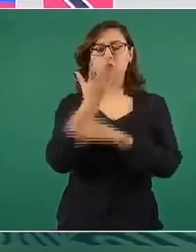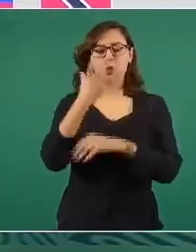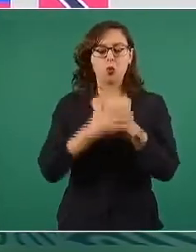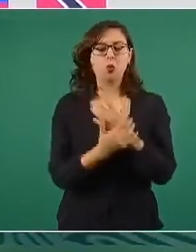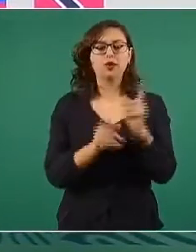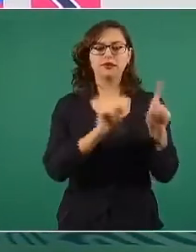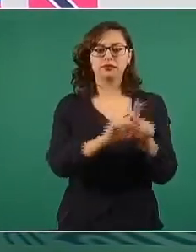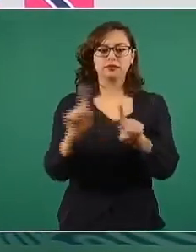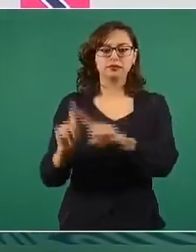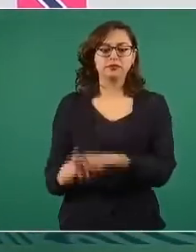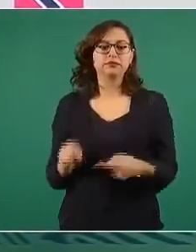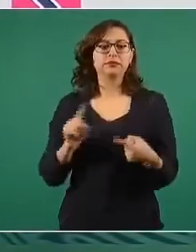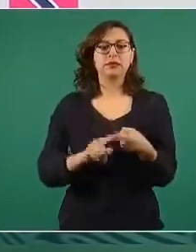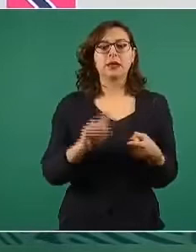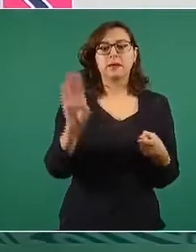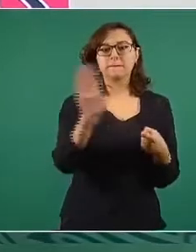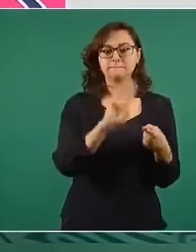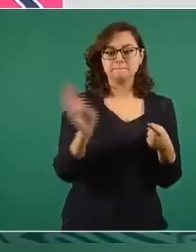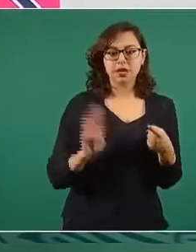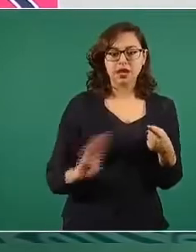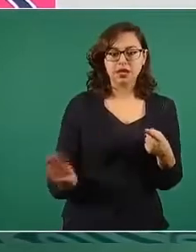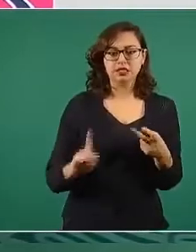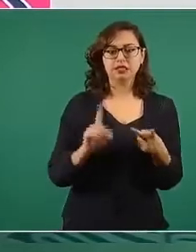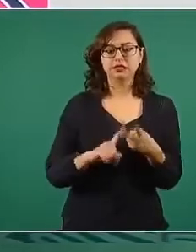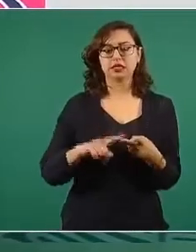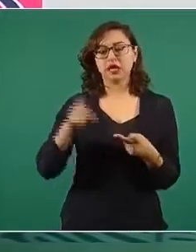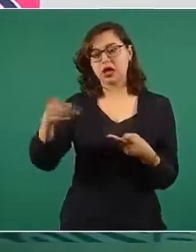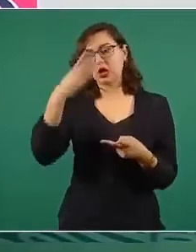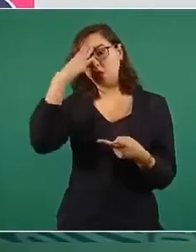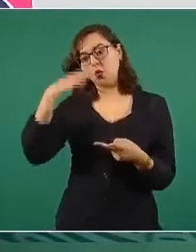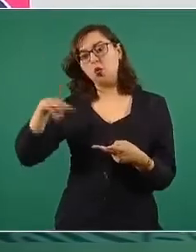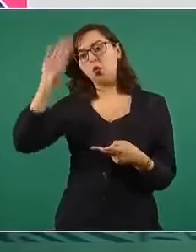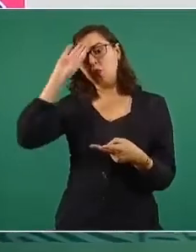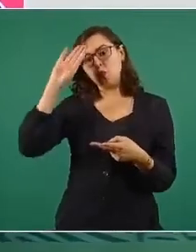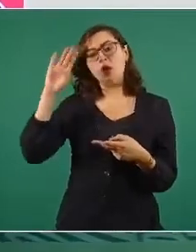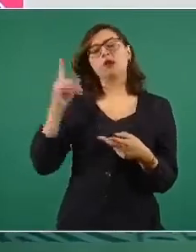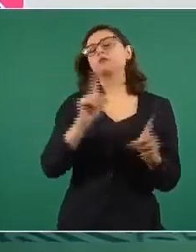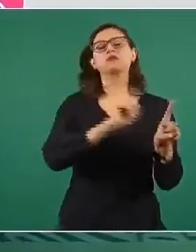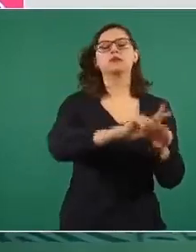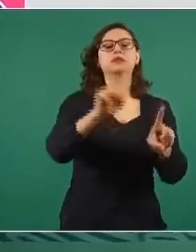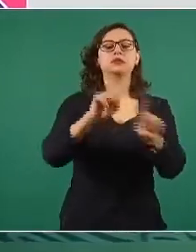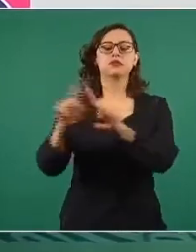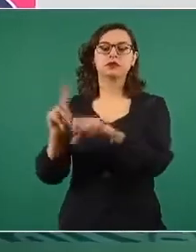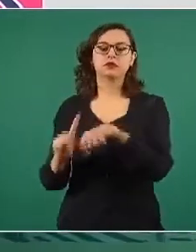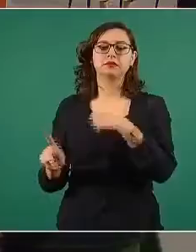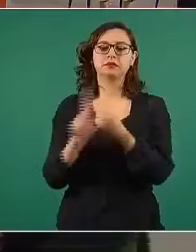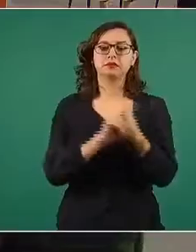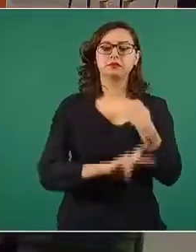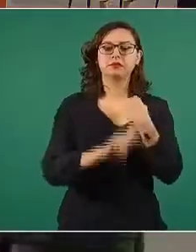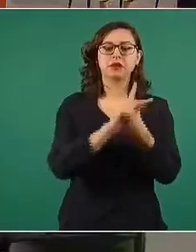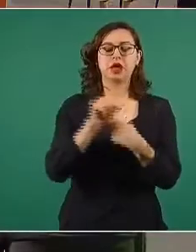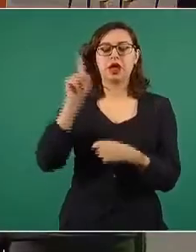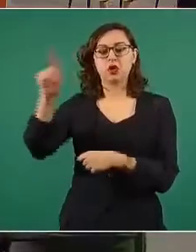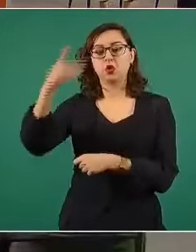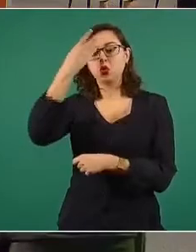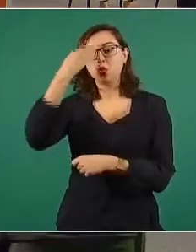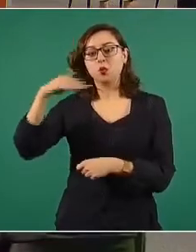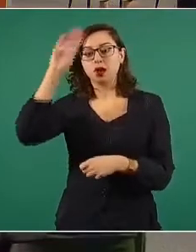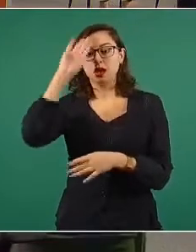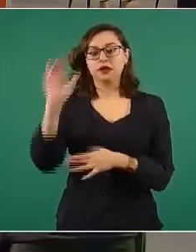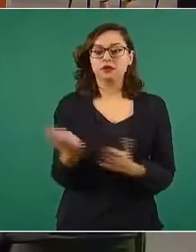desde Belice y el más reciente que enviamos fue a Cuba, 800 mil jeringas que van a utilizar para